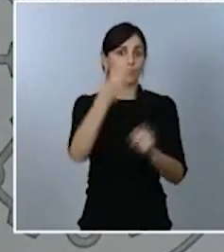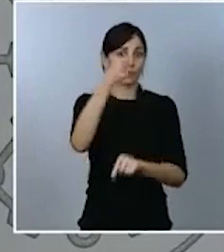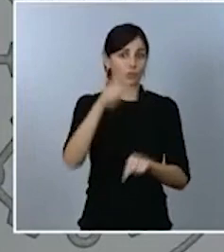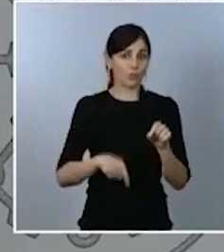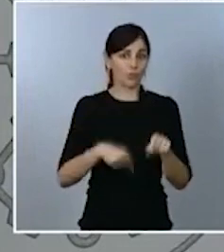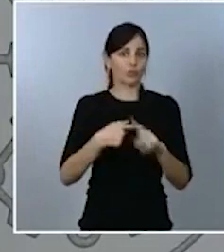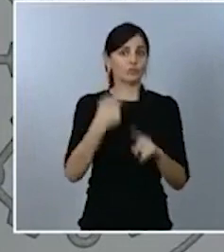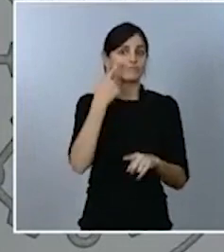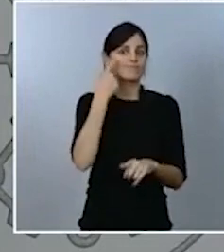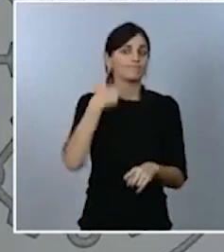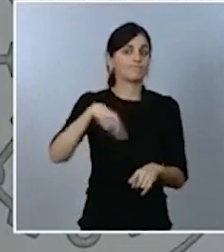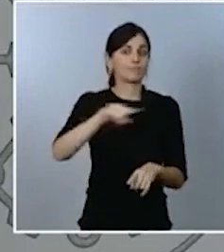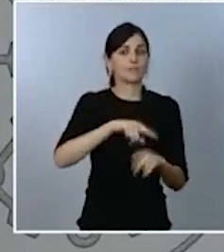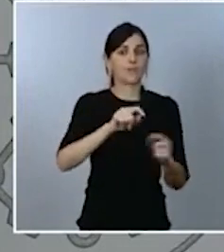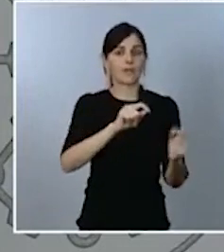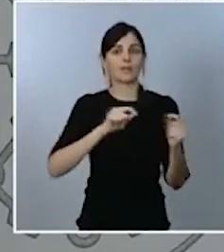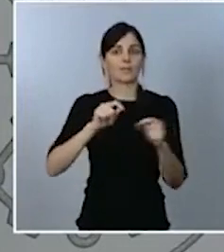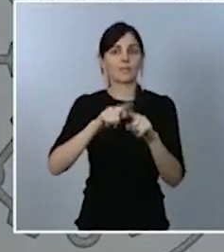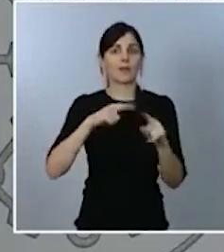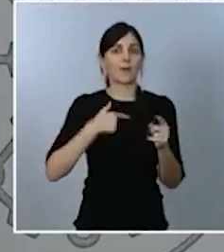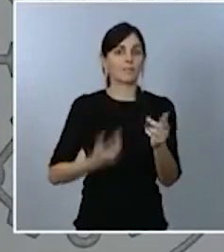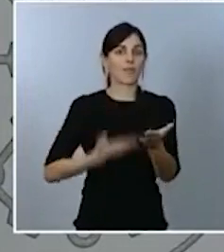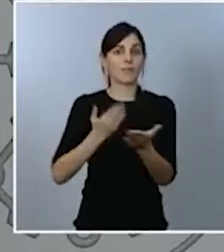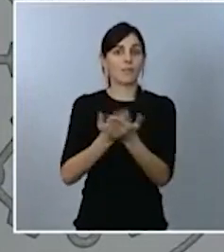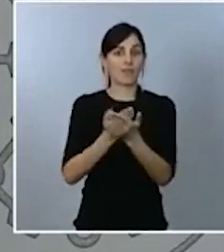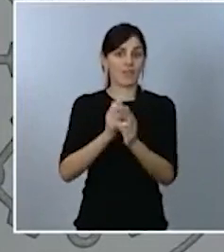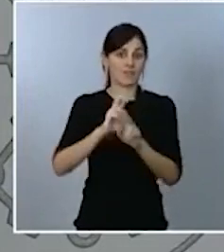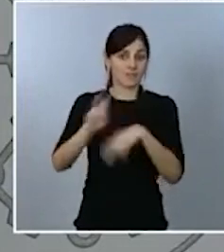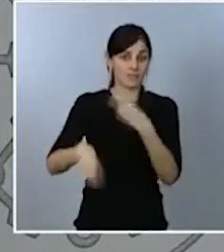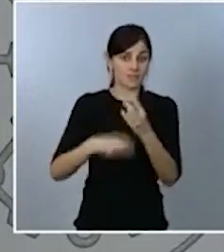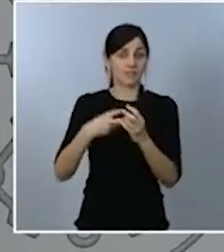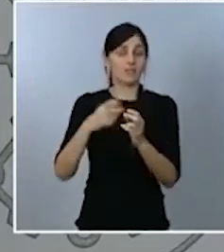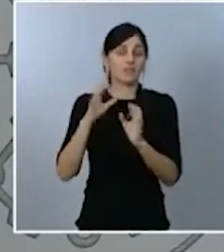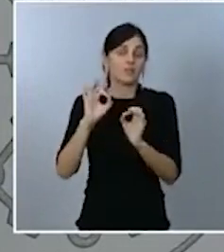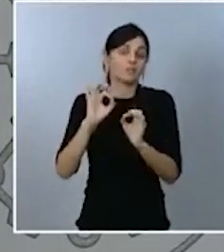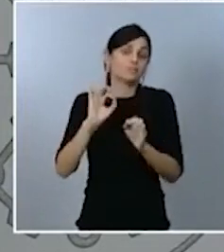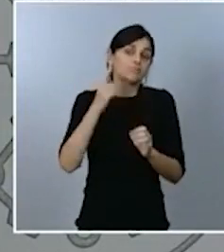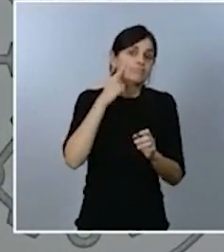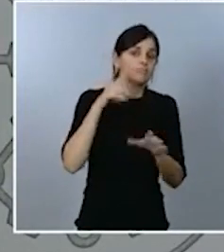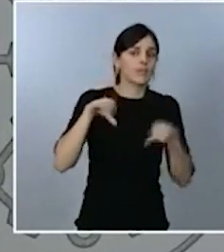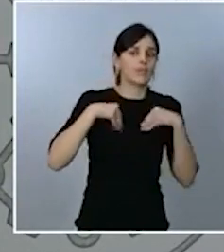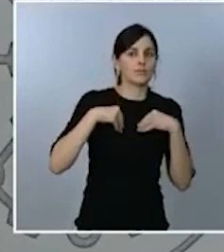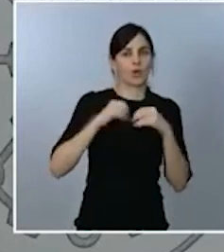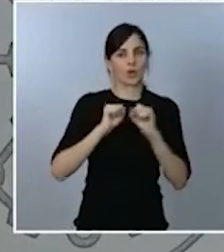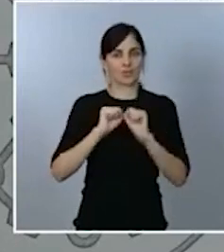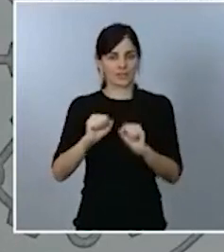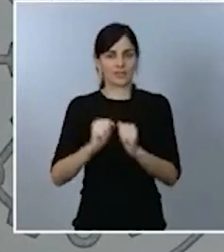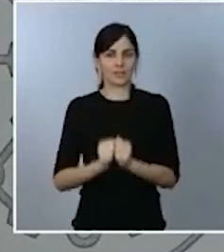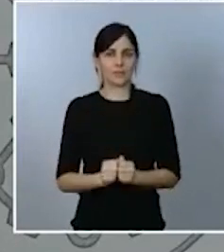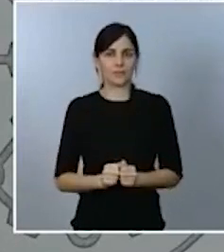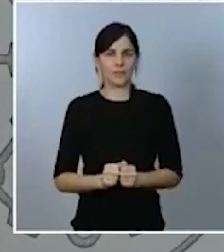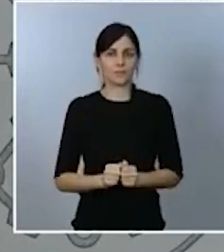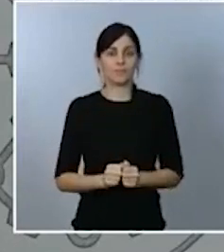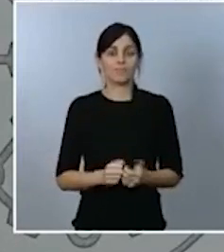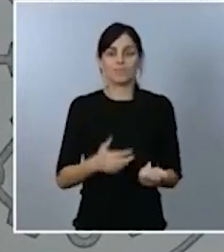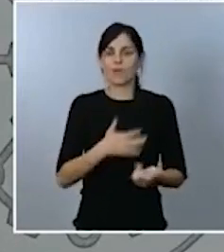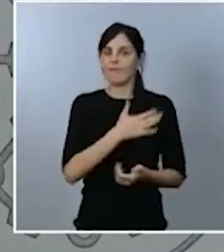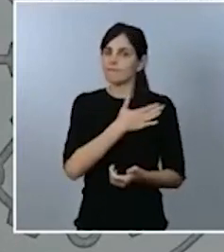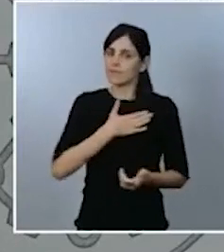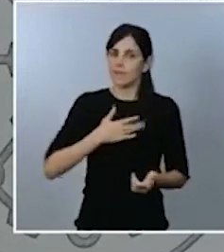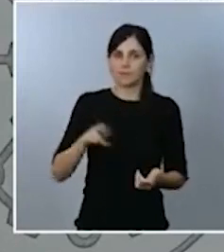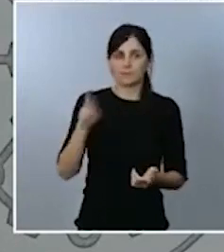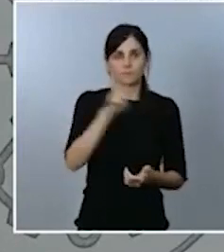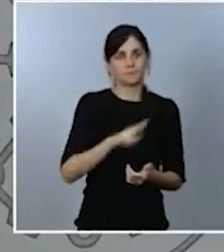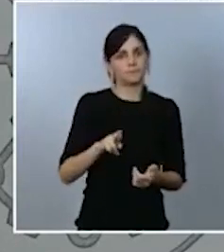en primer lugar, agradecer a todos los partidos políticos, a todos los grupos presentes en la Cámara, que no han presentado, insisto, que no han